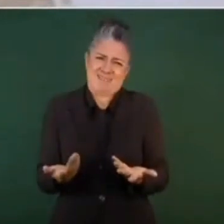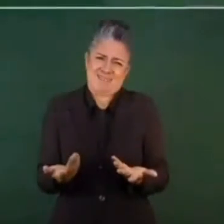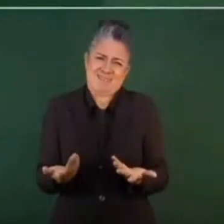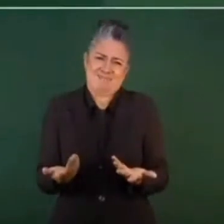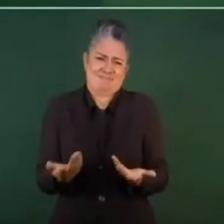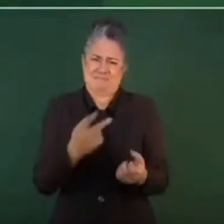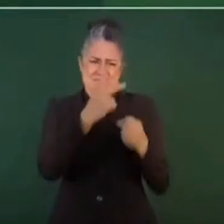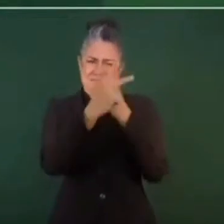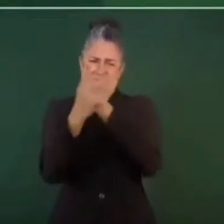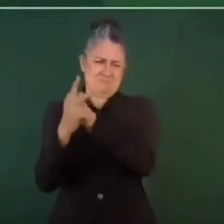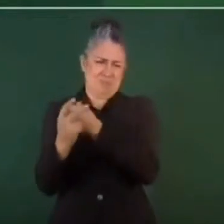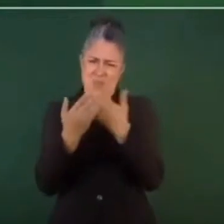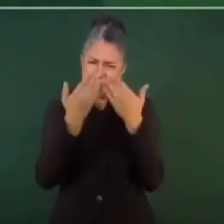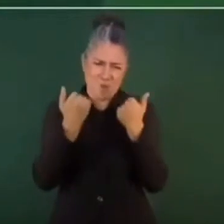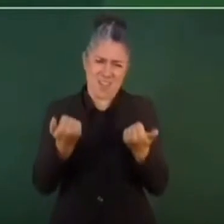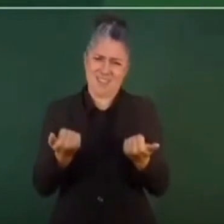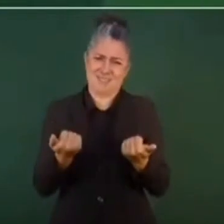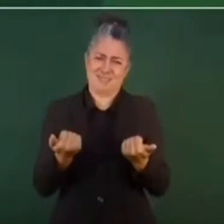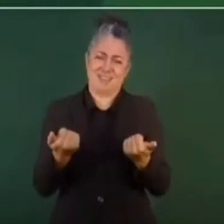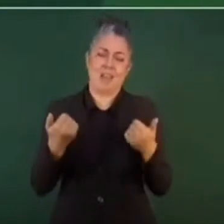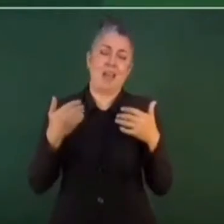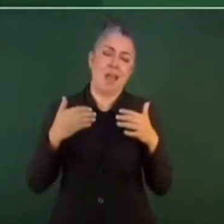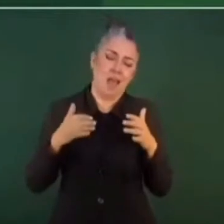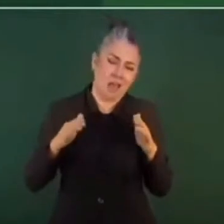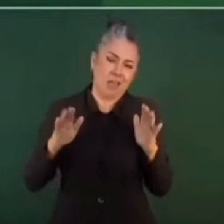sin embargo no